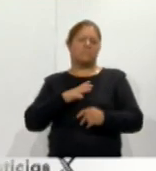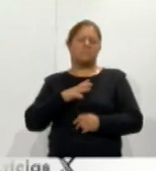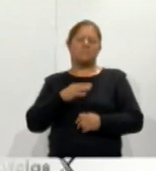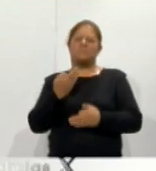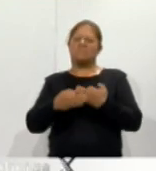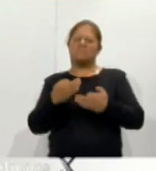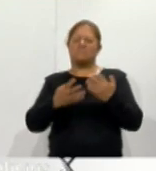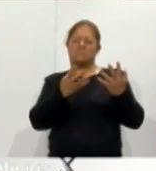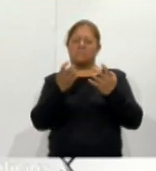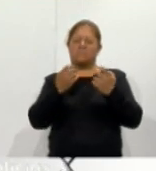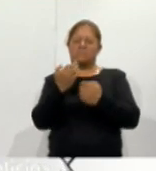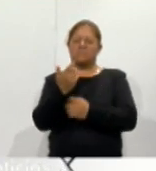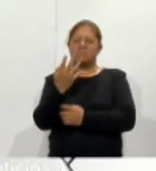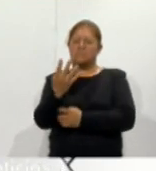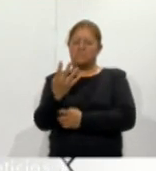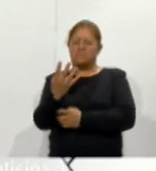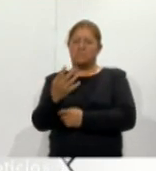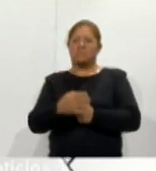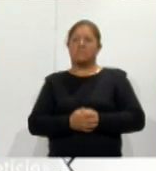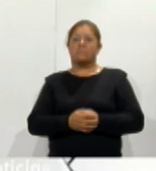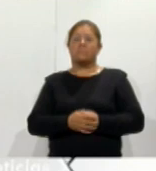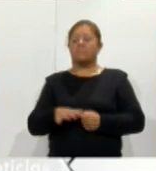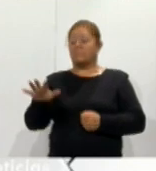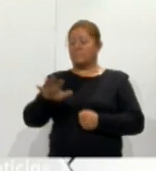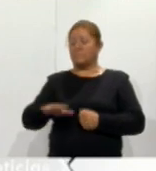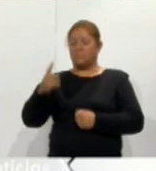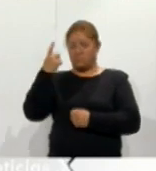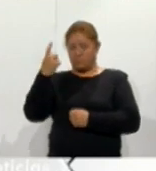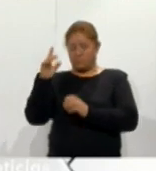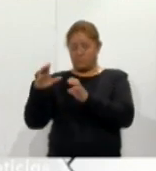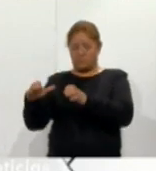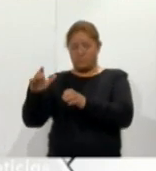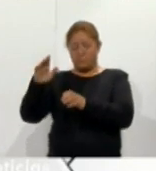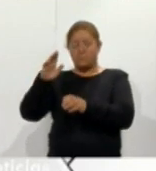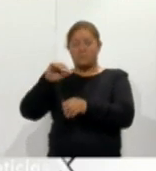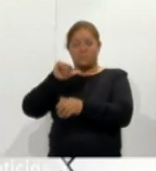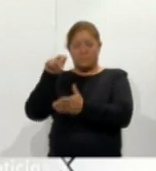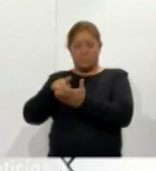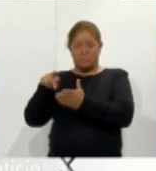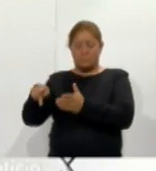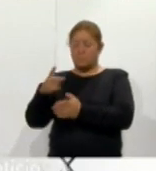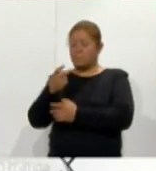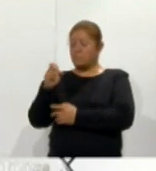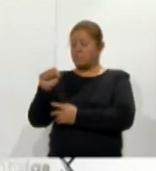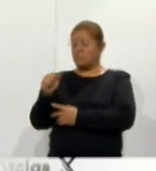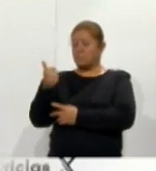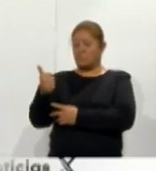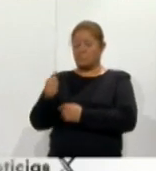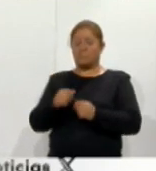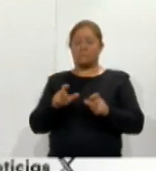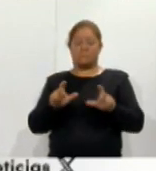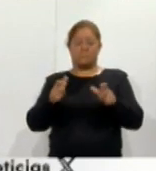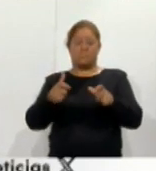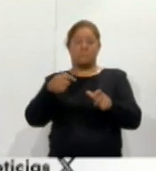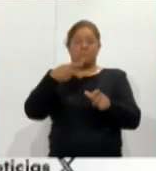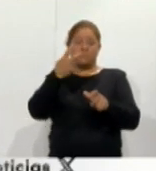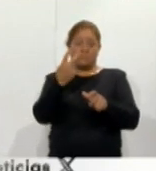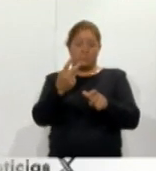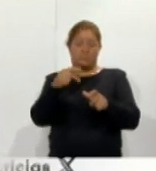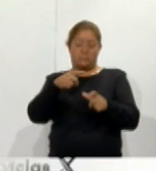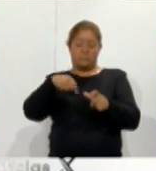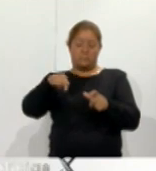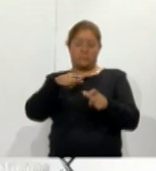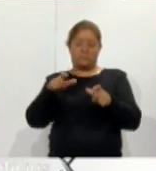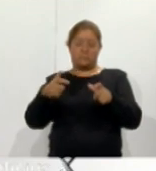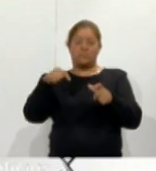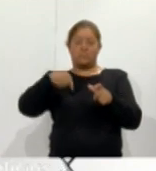954 en el distrito 1 con cabecera en Apisaco quedaron 266 en el distrito 2 con